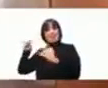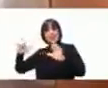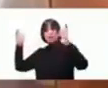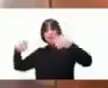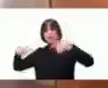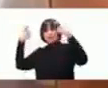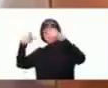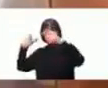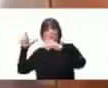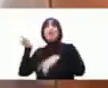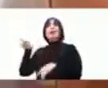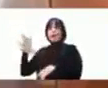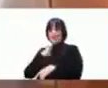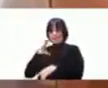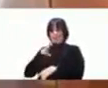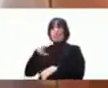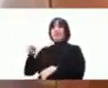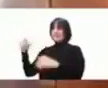Suárez.